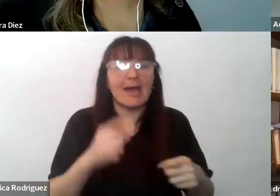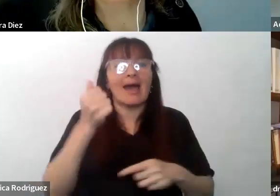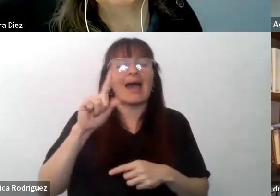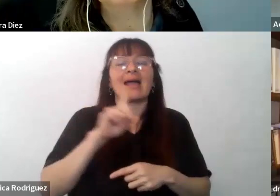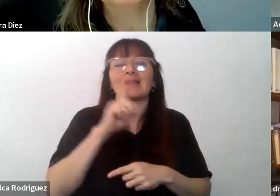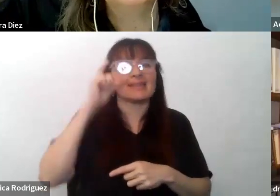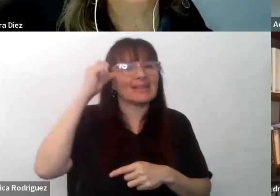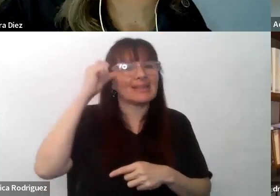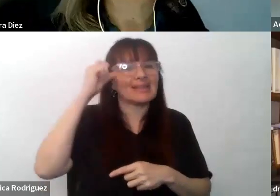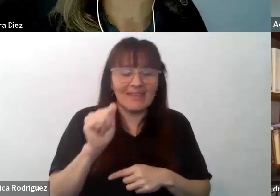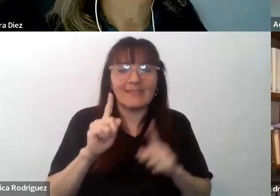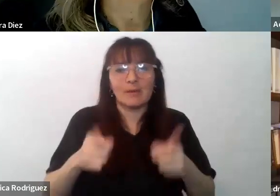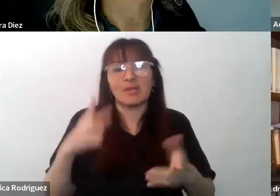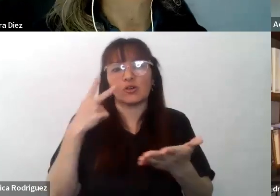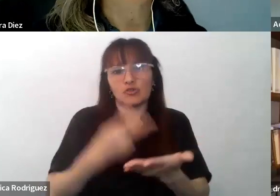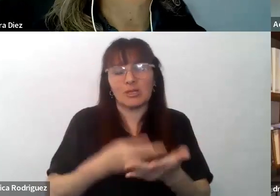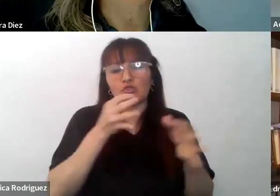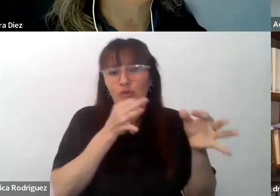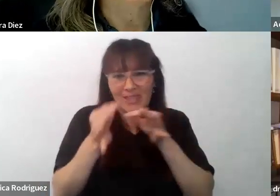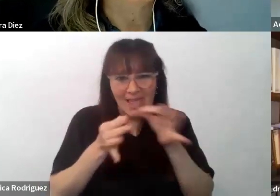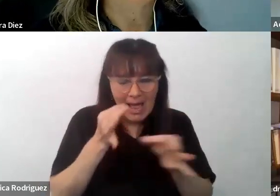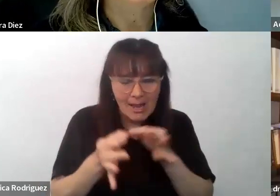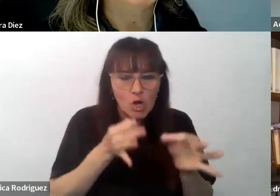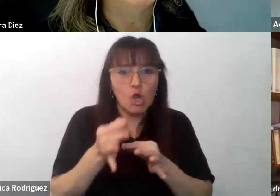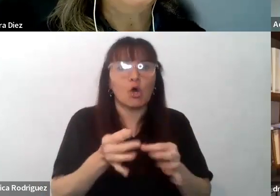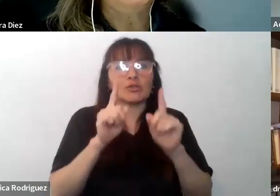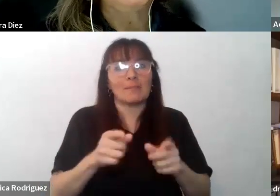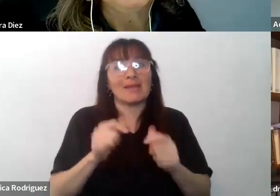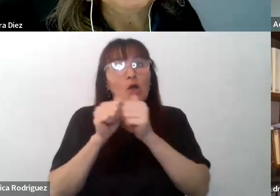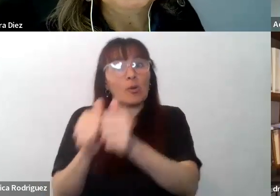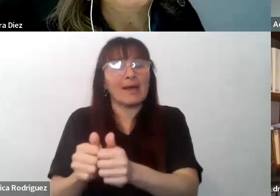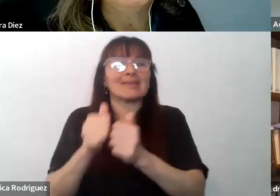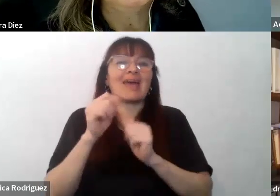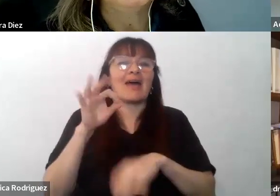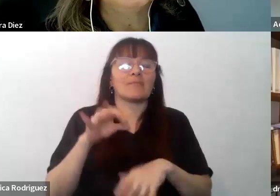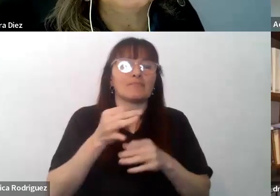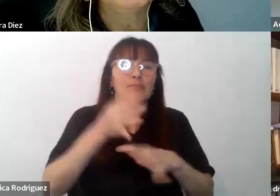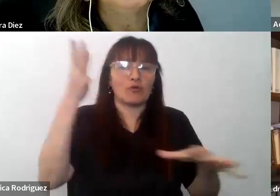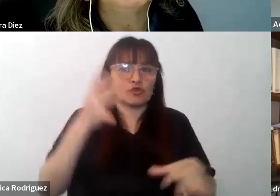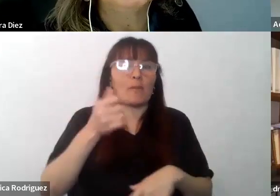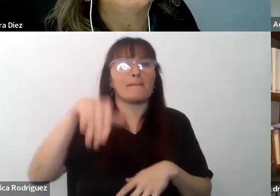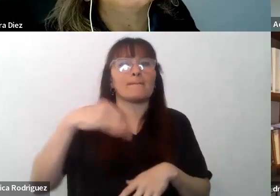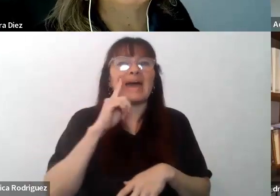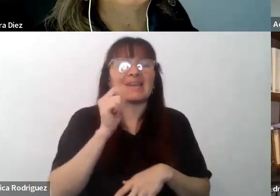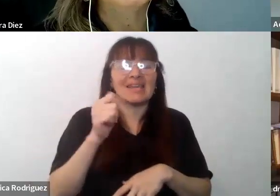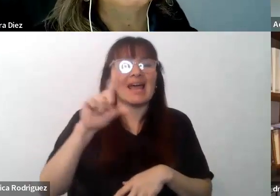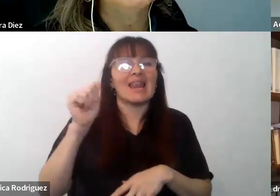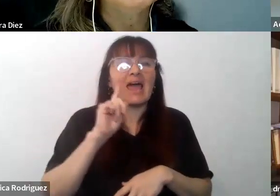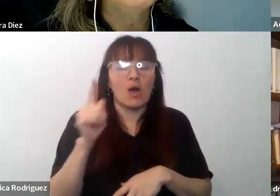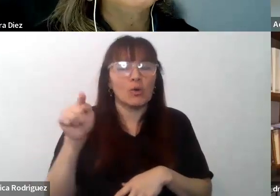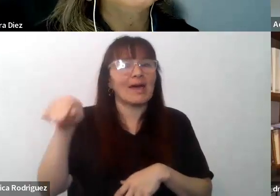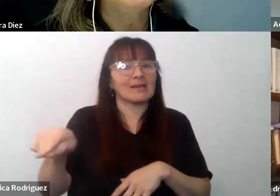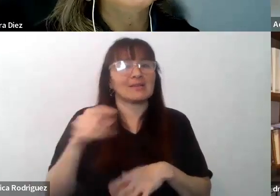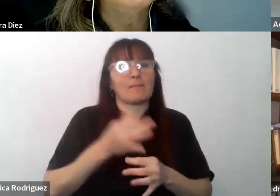reconocimiento y el diálogo. Por otra parte, también nos acompaña aquí la doctora María Laura Díez. María Laura es doctora en